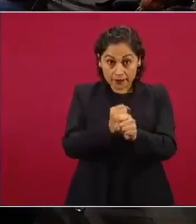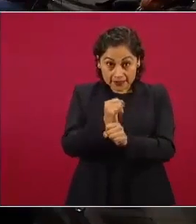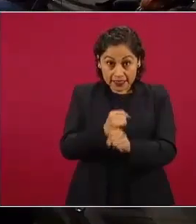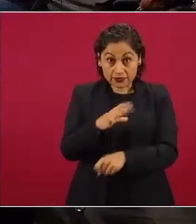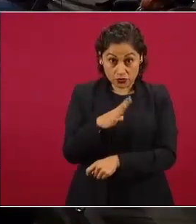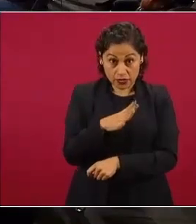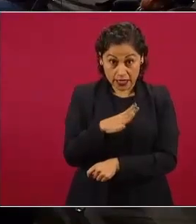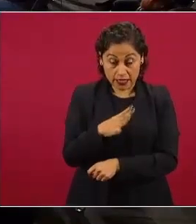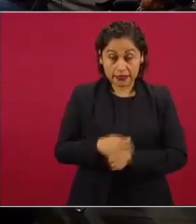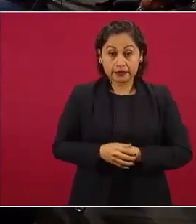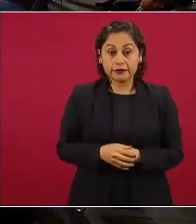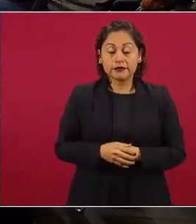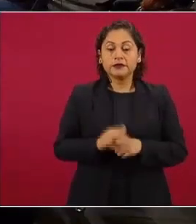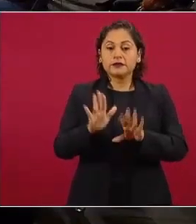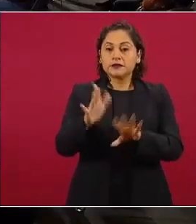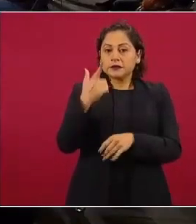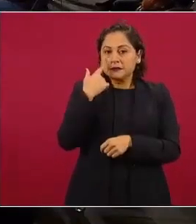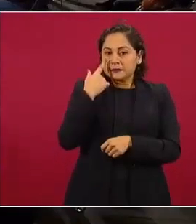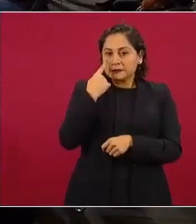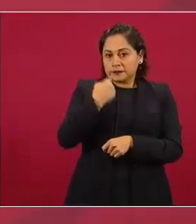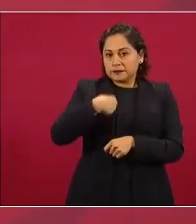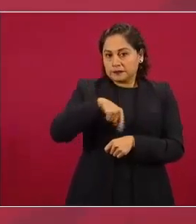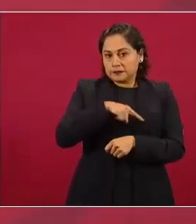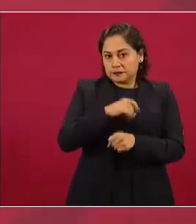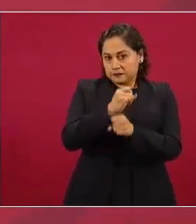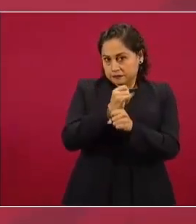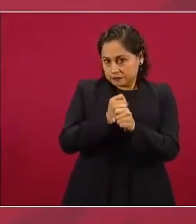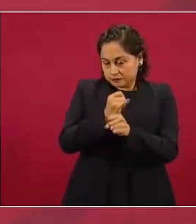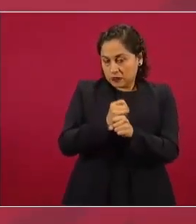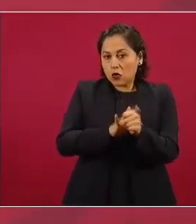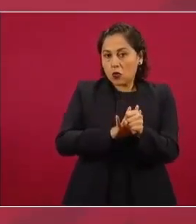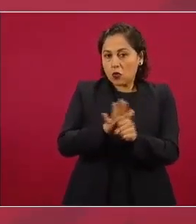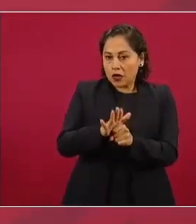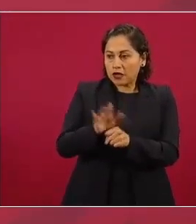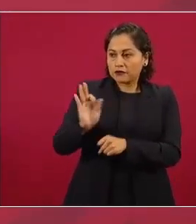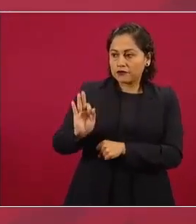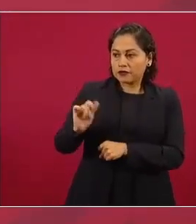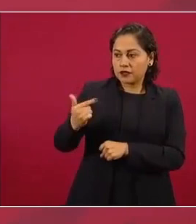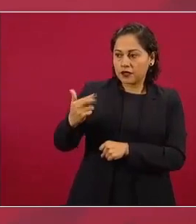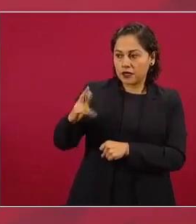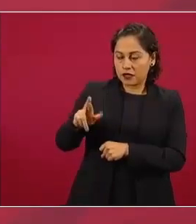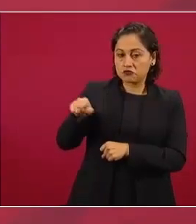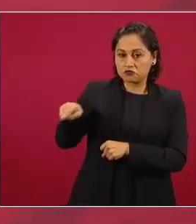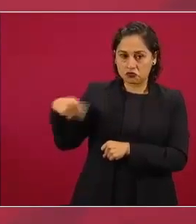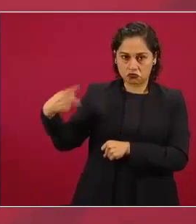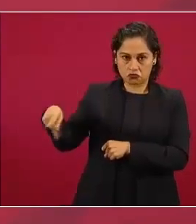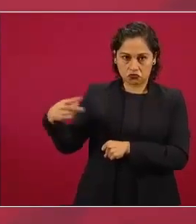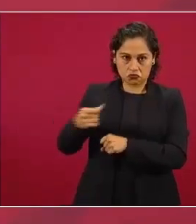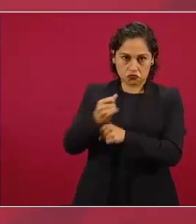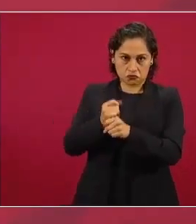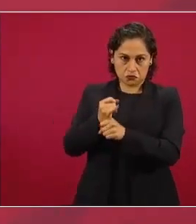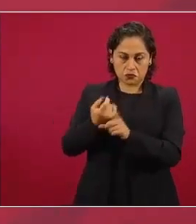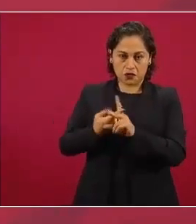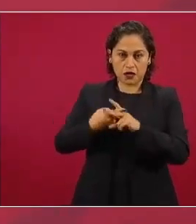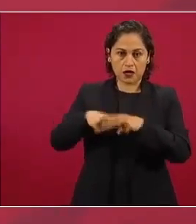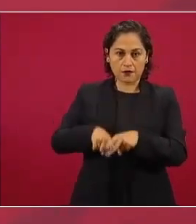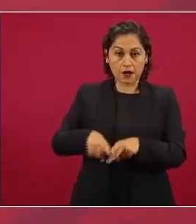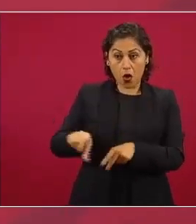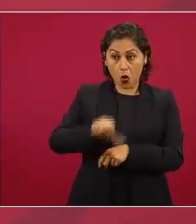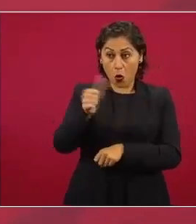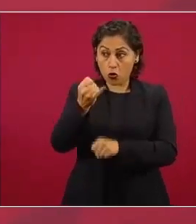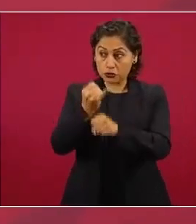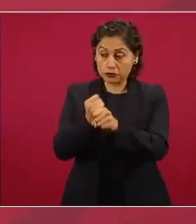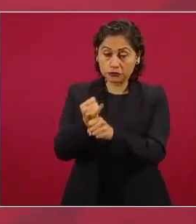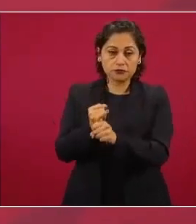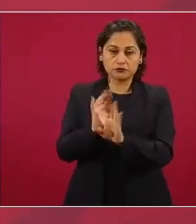Bueno la investigación que conocemos es la Fiscalía General de la República no tengo informes de una investigación diferente